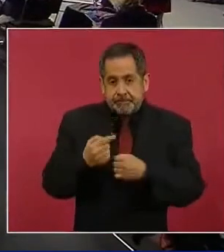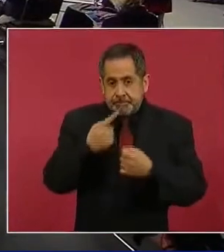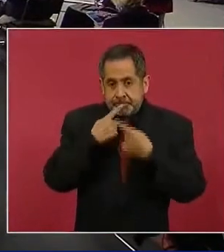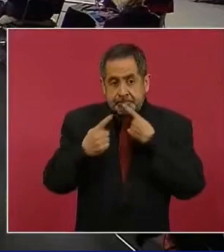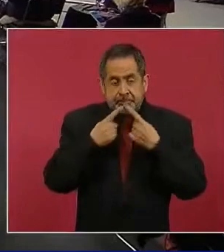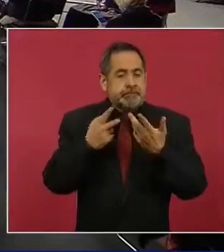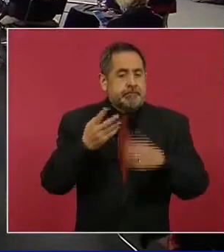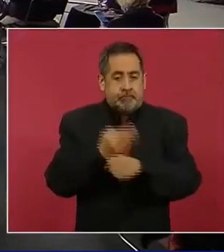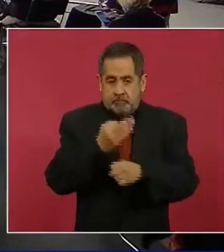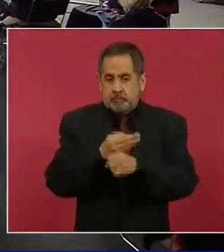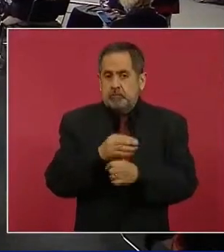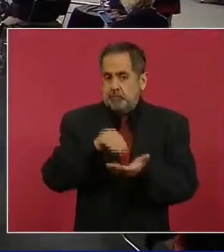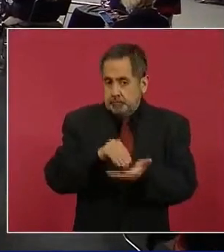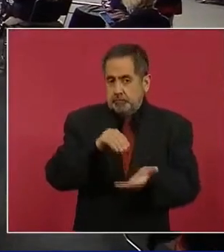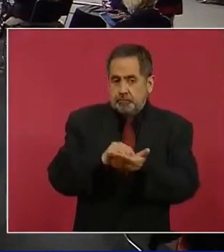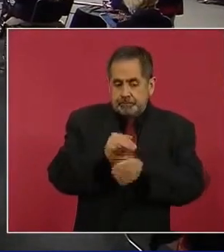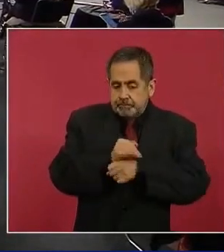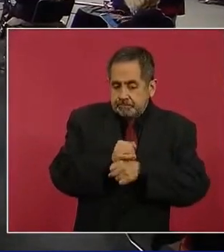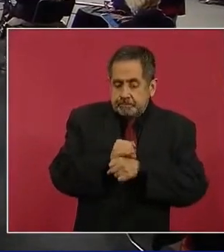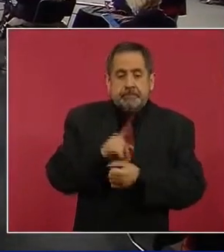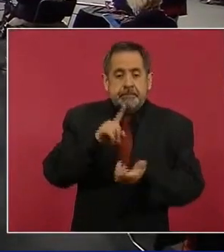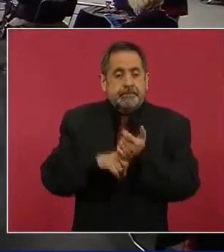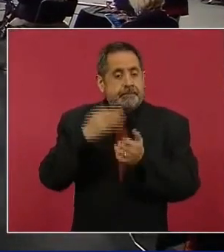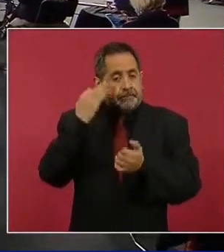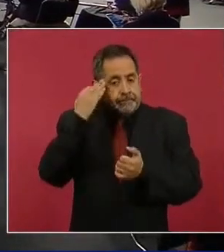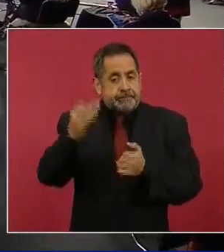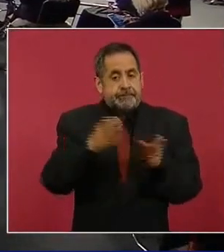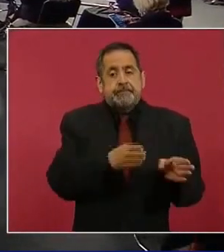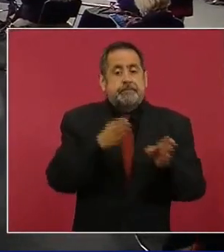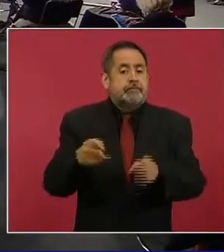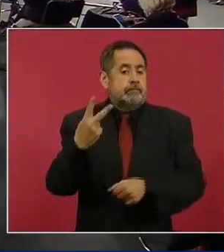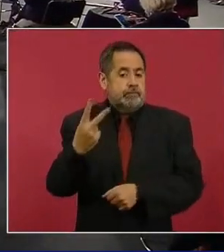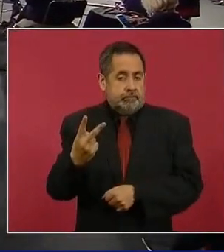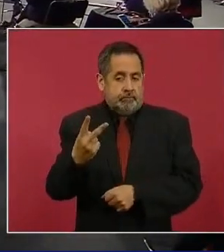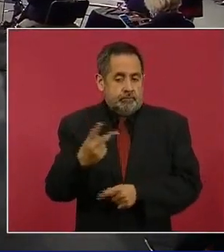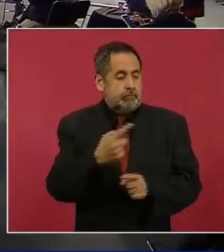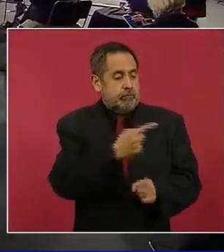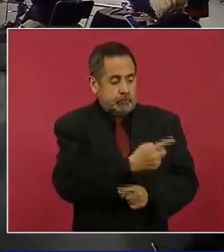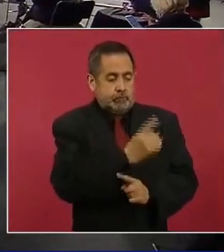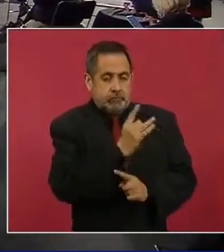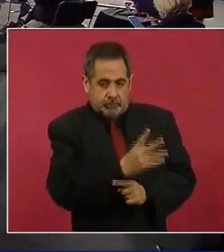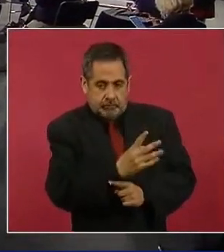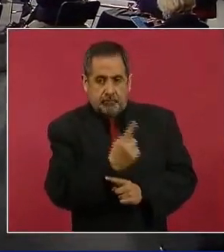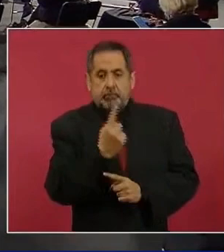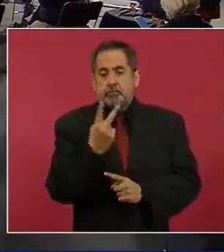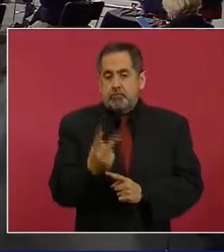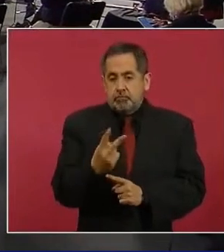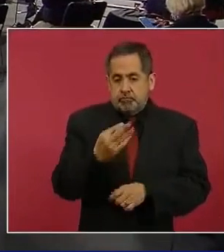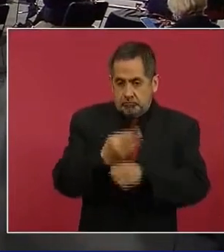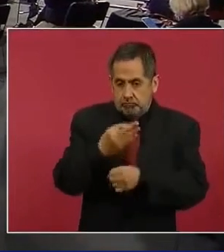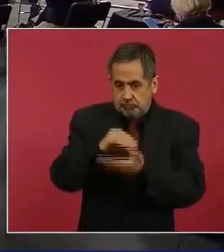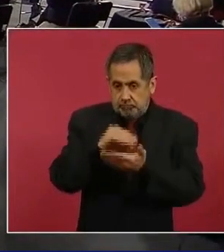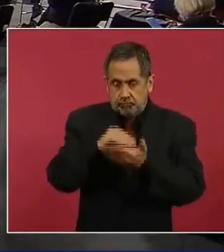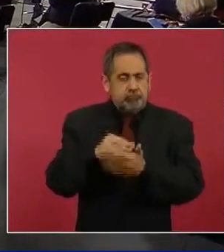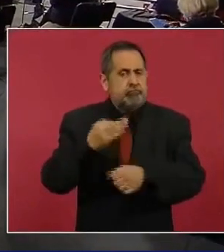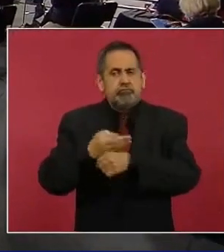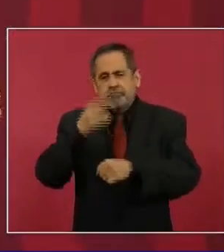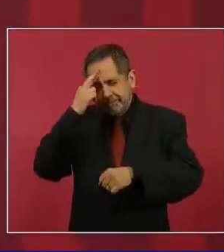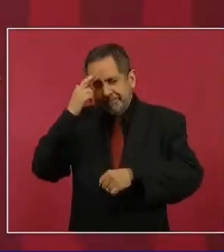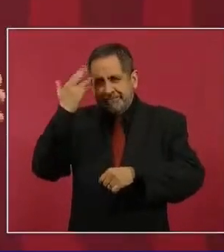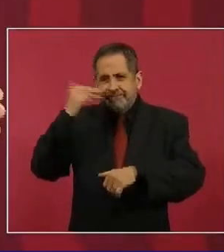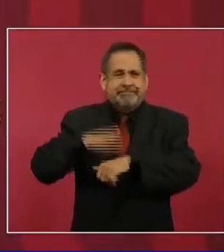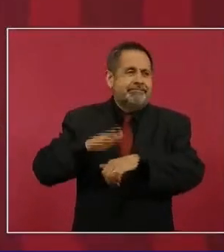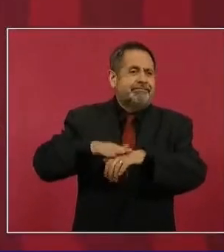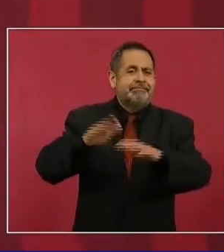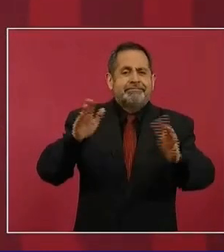2. Hemos anunciado hace varias semanas que invitamos a la población a que sea parte de este proceso,